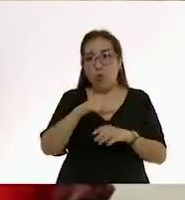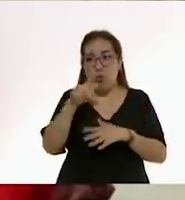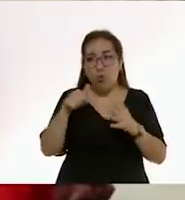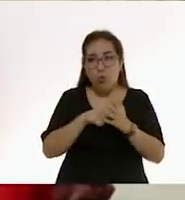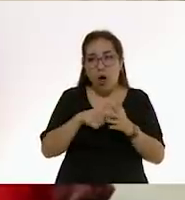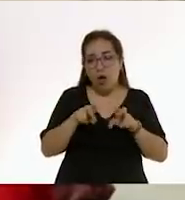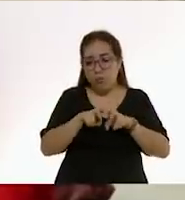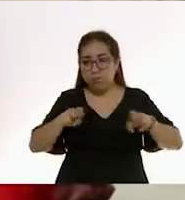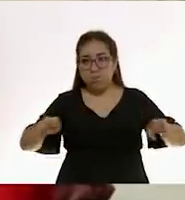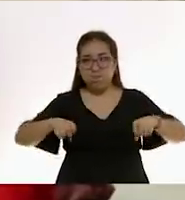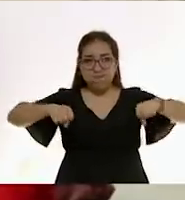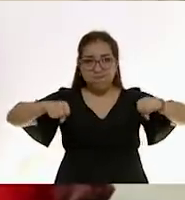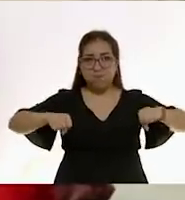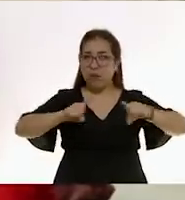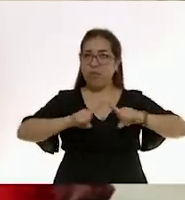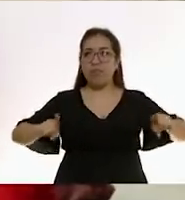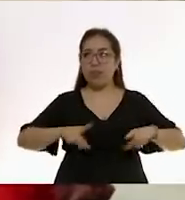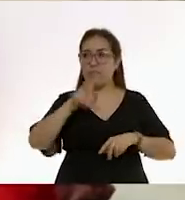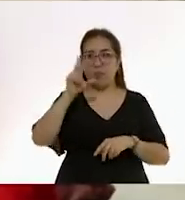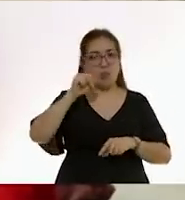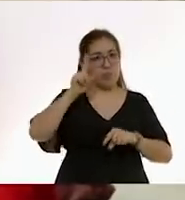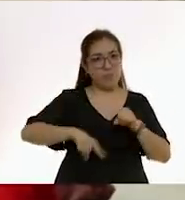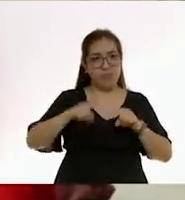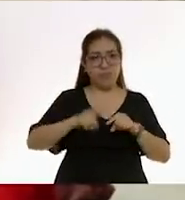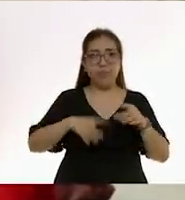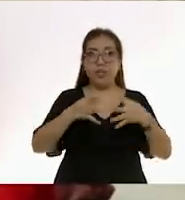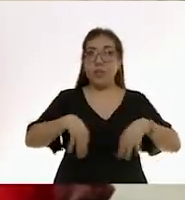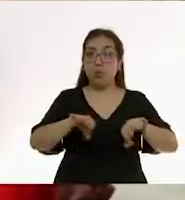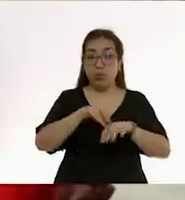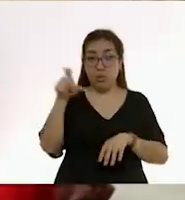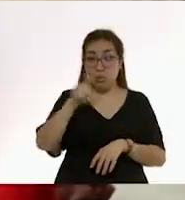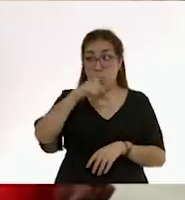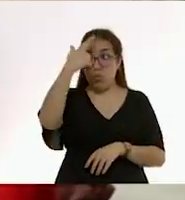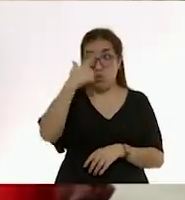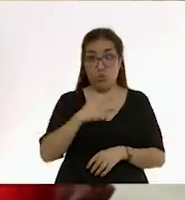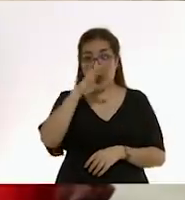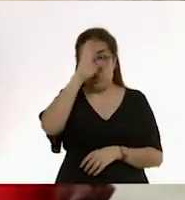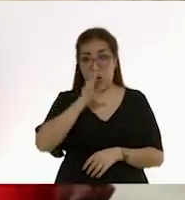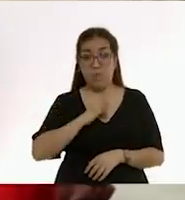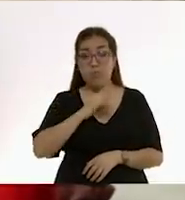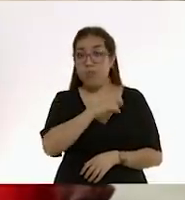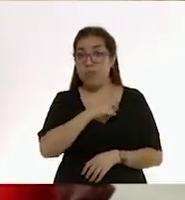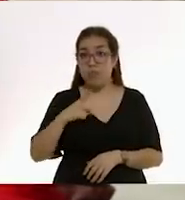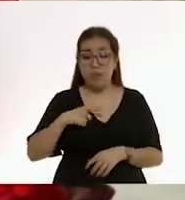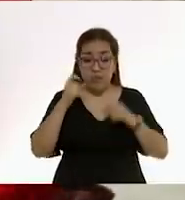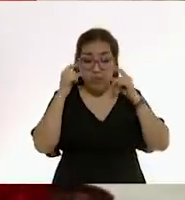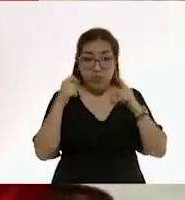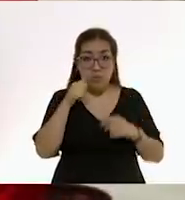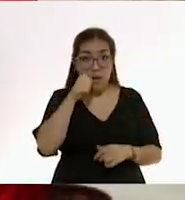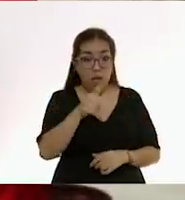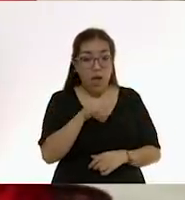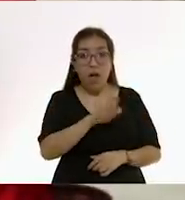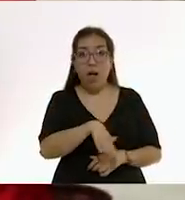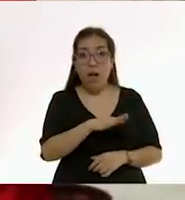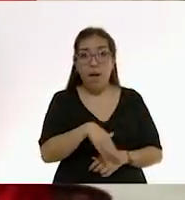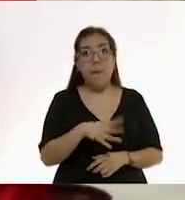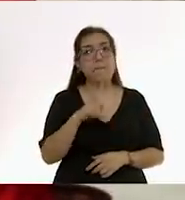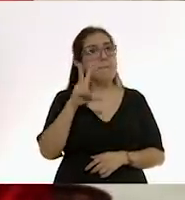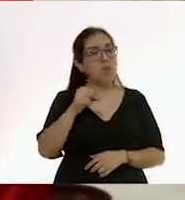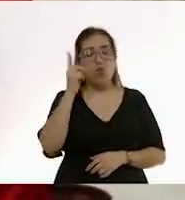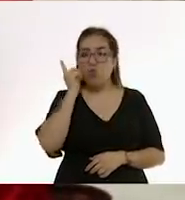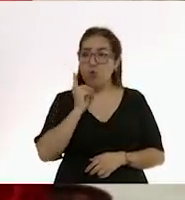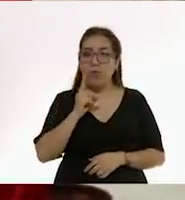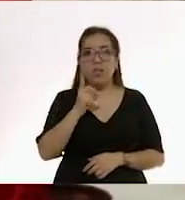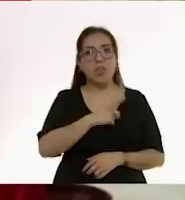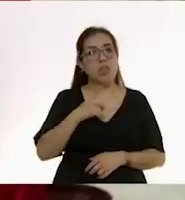cama cuando no hay supervisión adulta. Es muy importante a la mitad de la noche cuando te levantas a darle de comer que cuides en las mecedoras no quedarte dormido